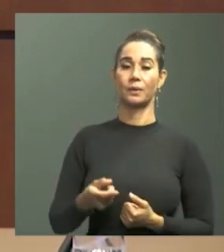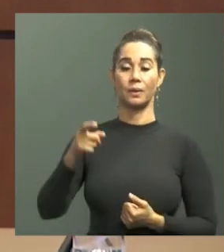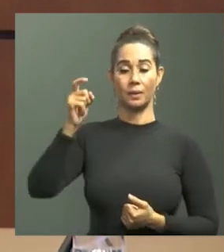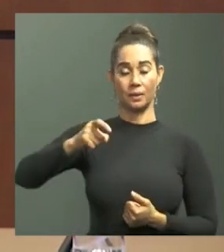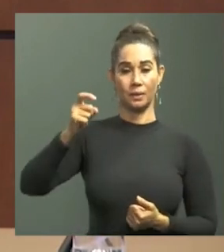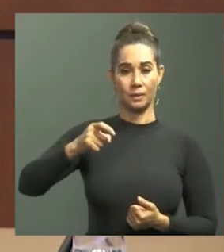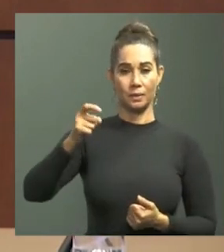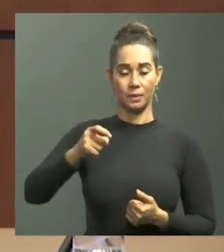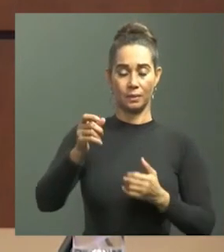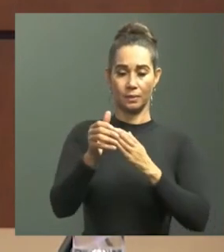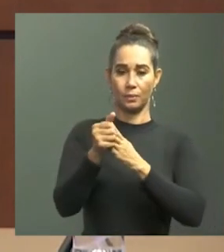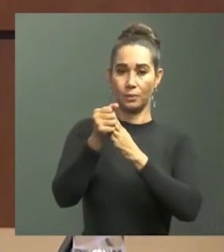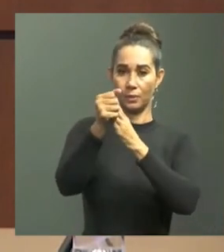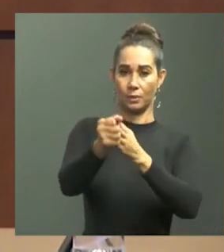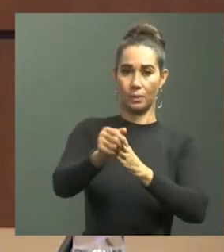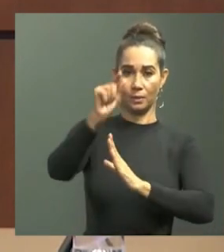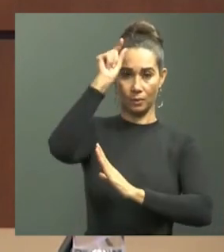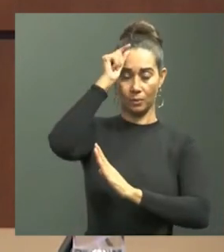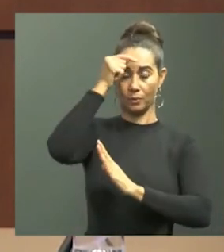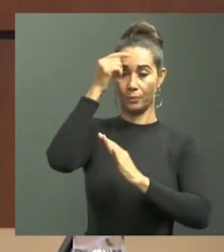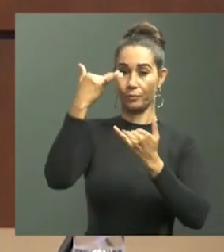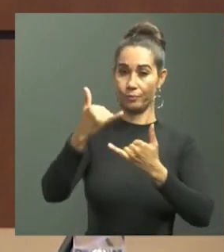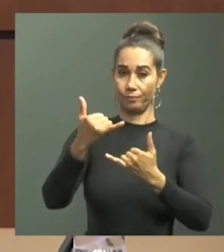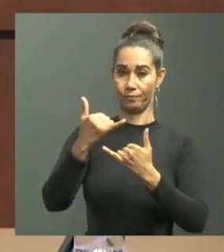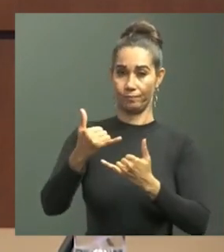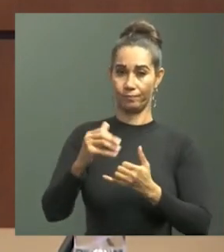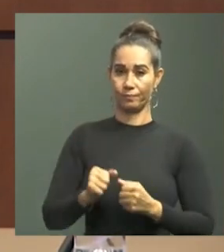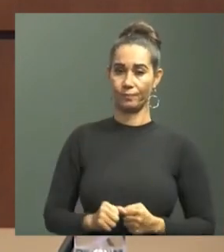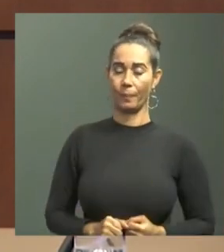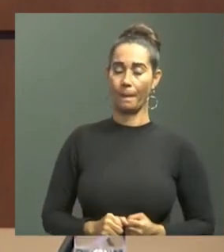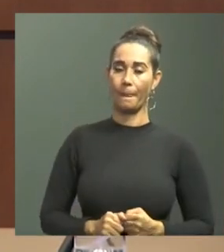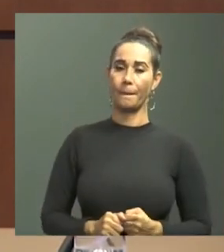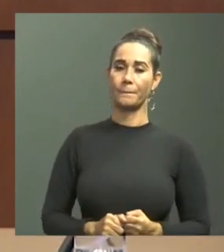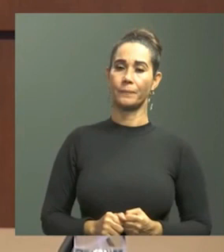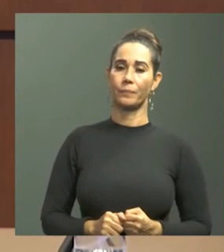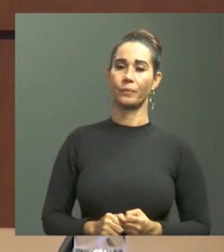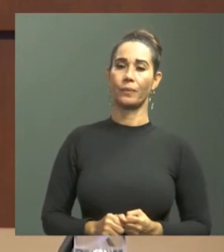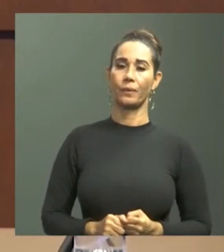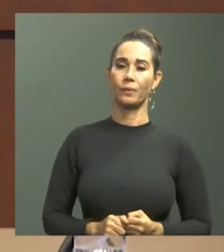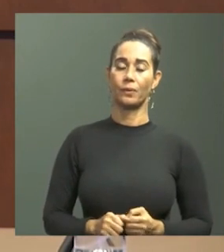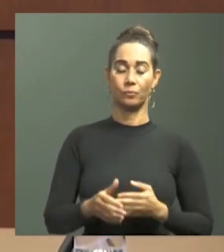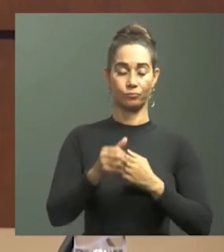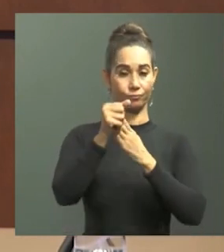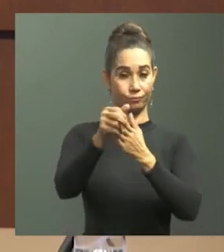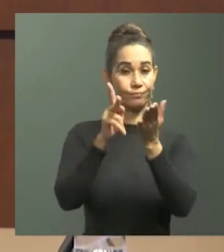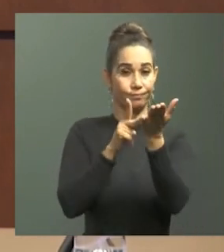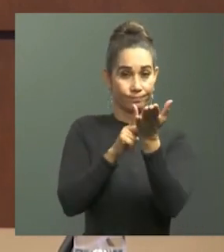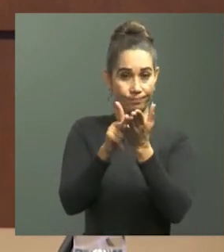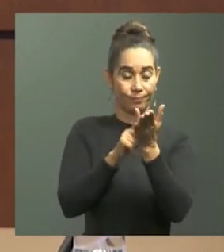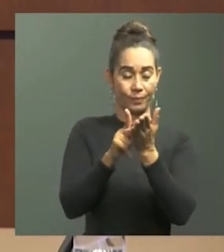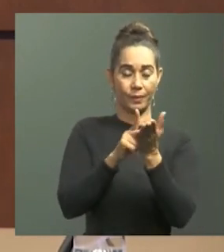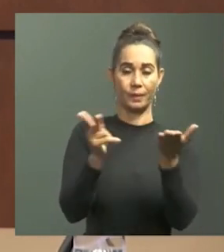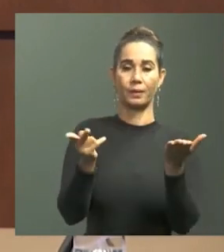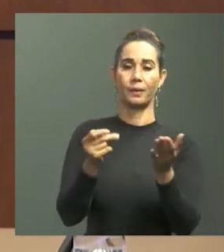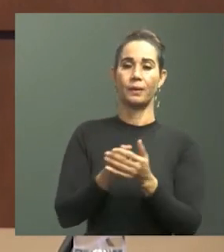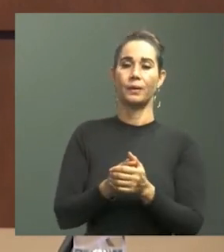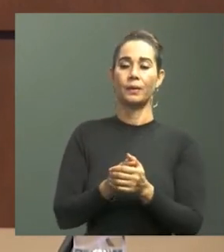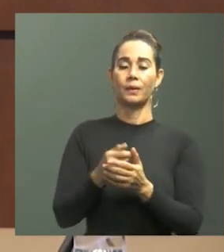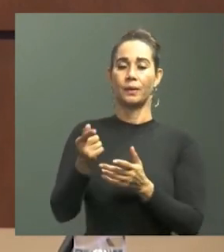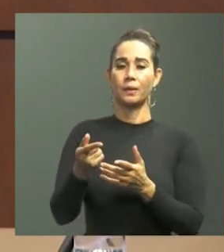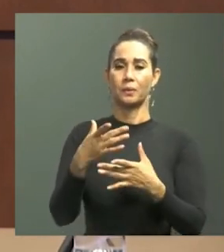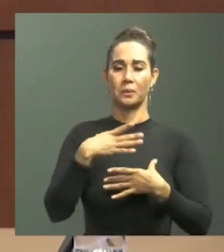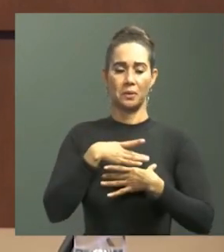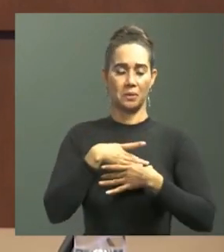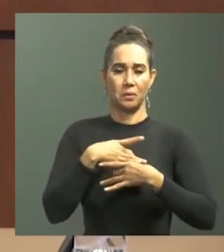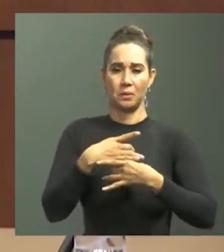un árbitro como lo es el gobierno en este momento, un árbitro real que no tuviera ningún tipo de